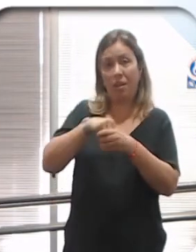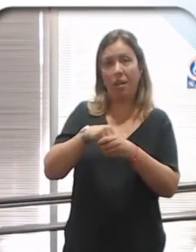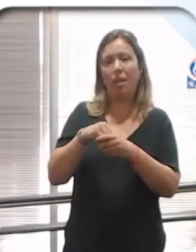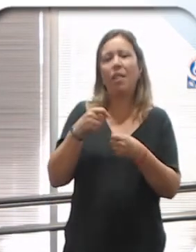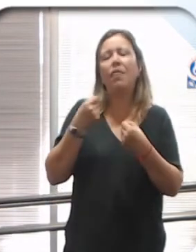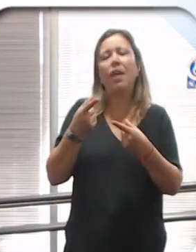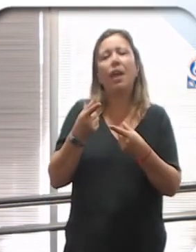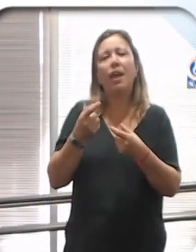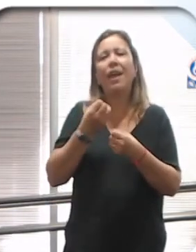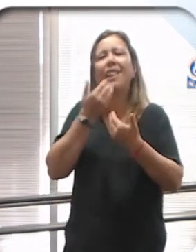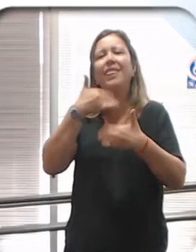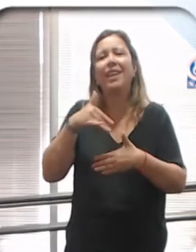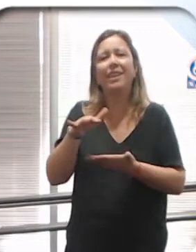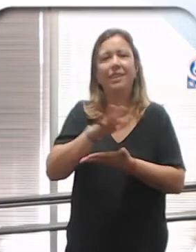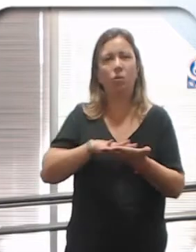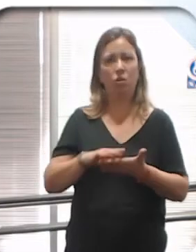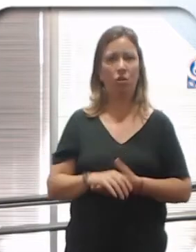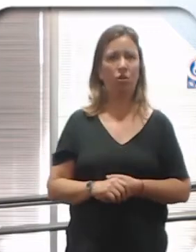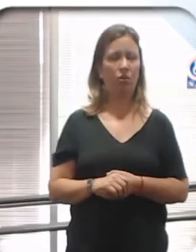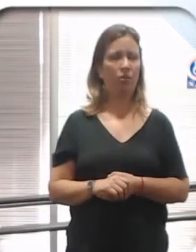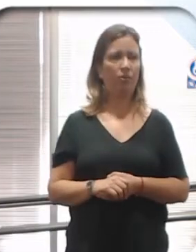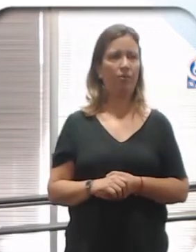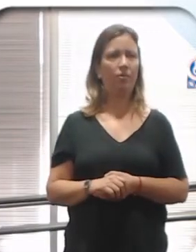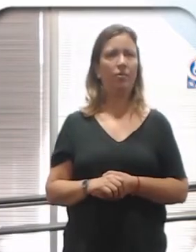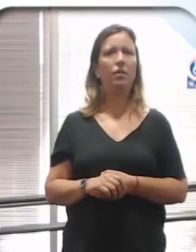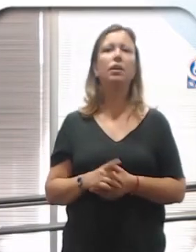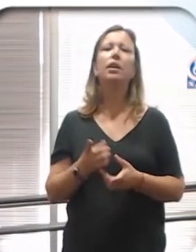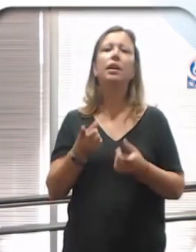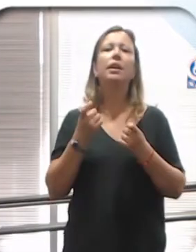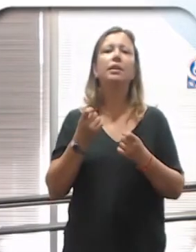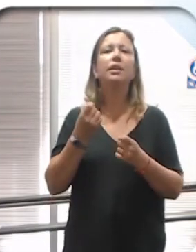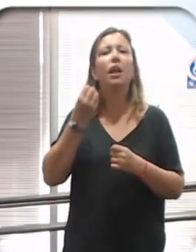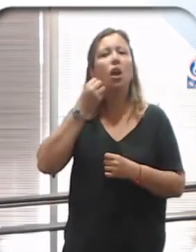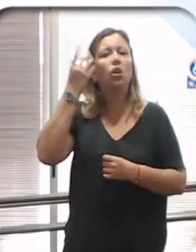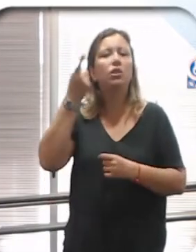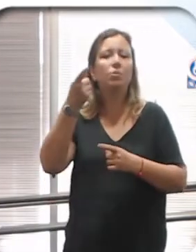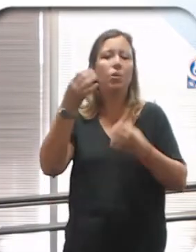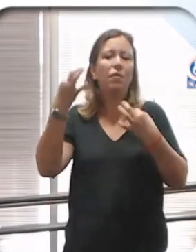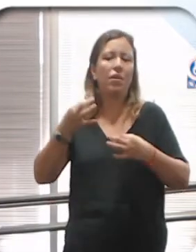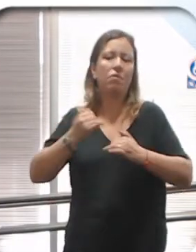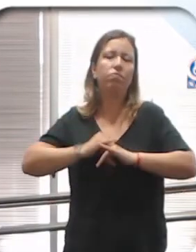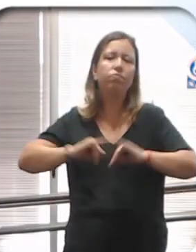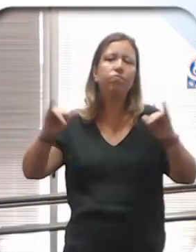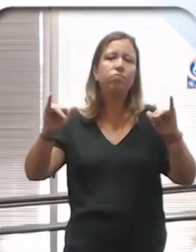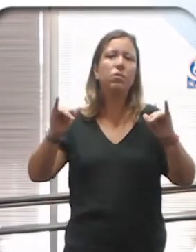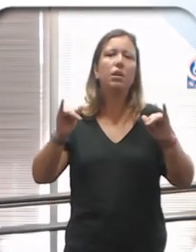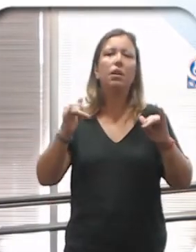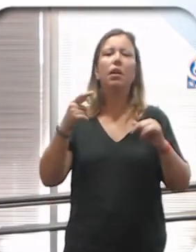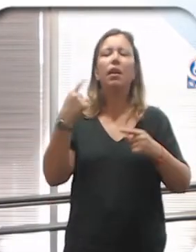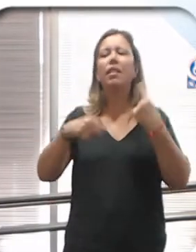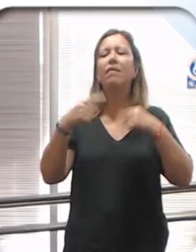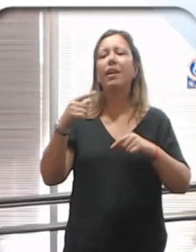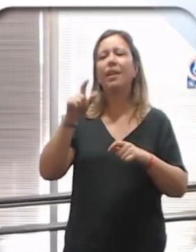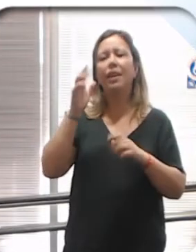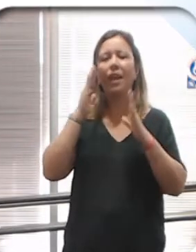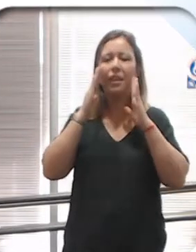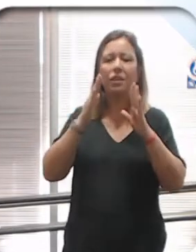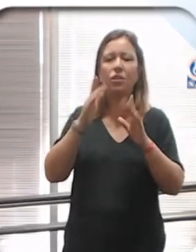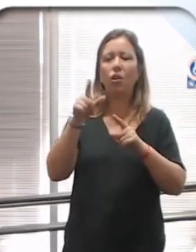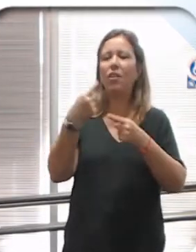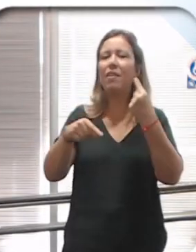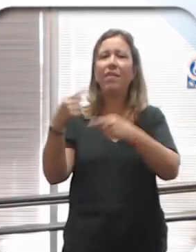avanzar en una adecuada conceptualización de este tema, promover una atención diferencial